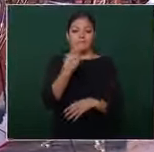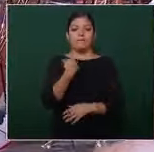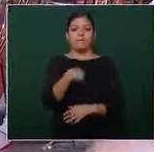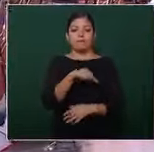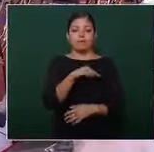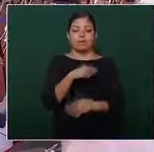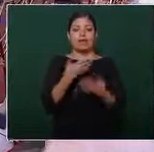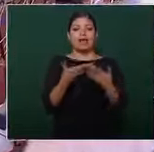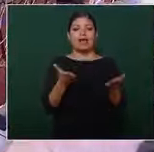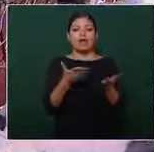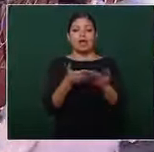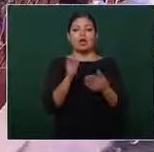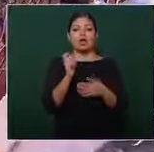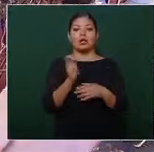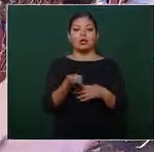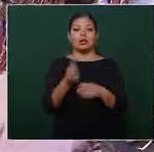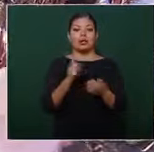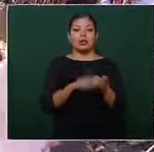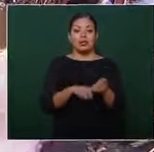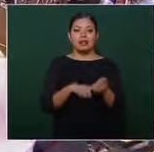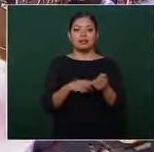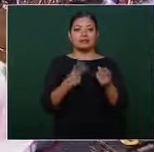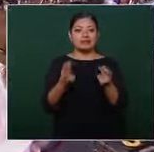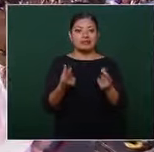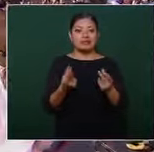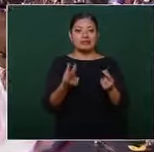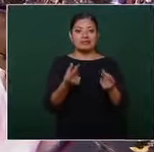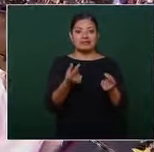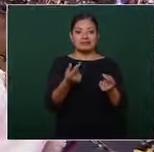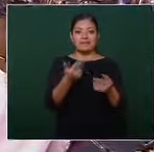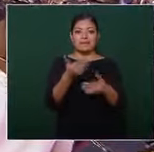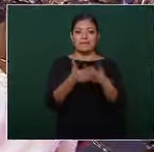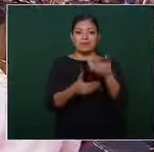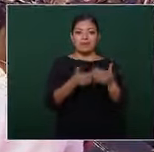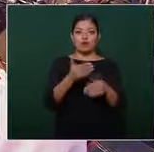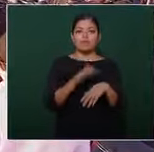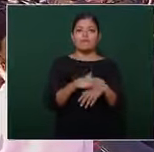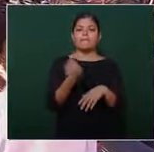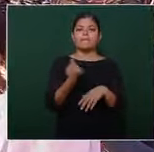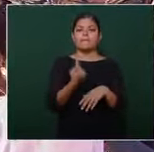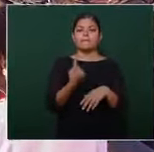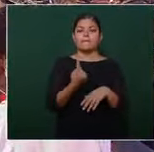ahora impulsando toda la actividad productiva porque